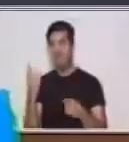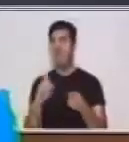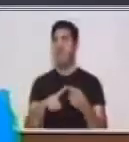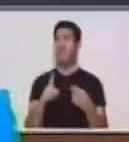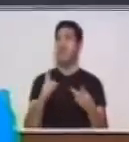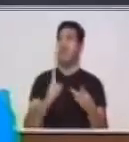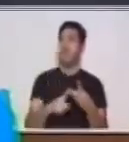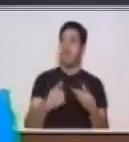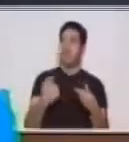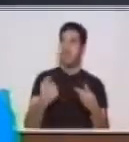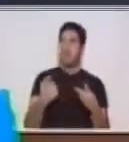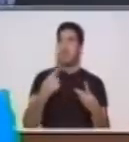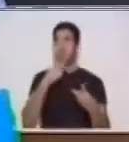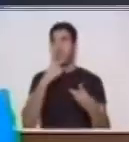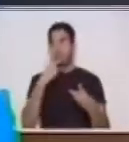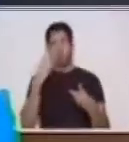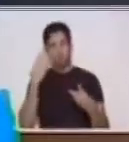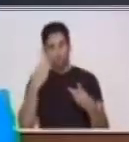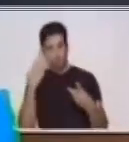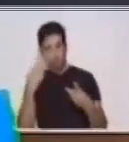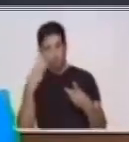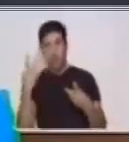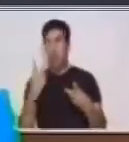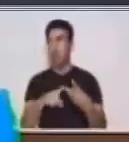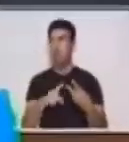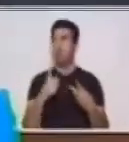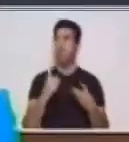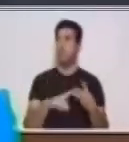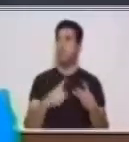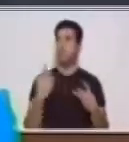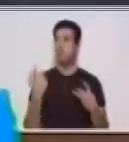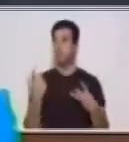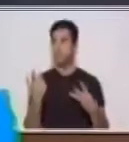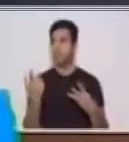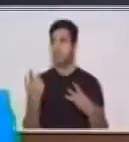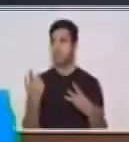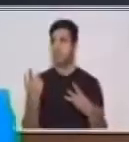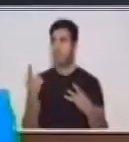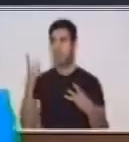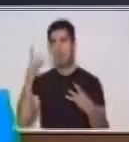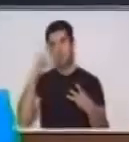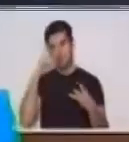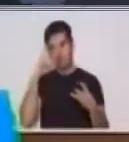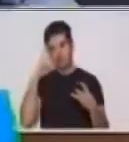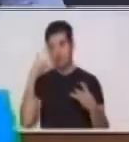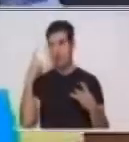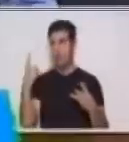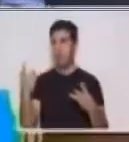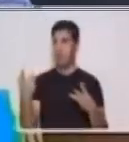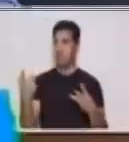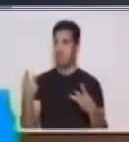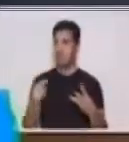un rosado, un amarillo,